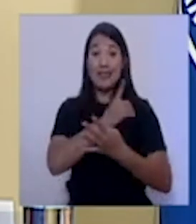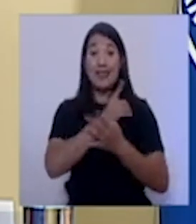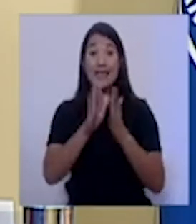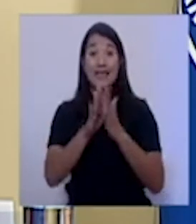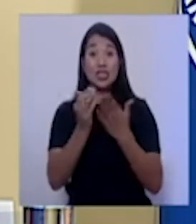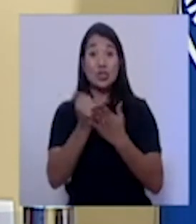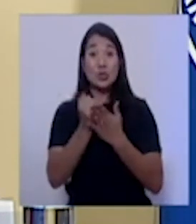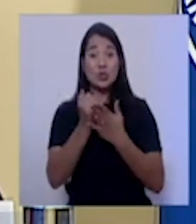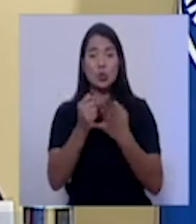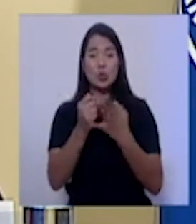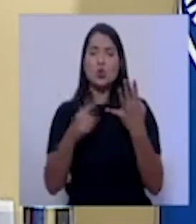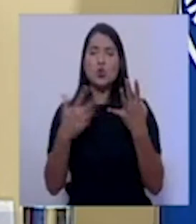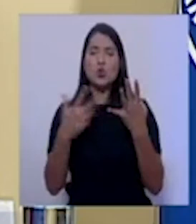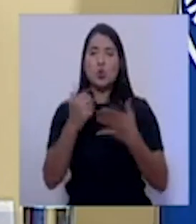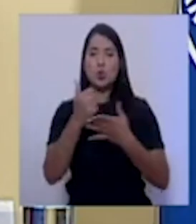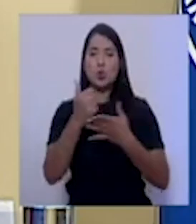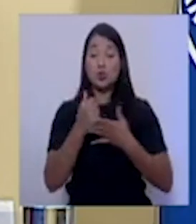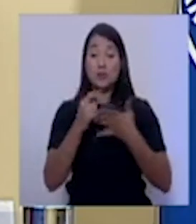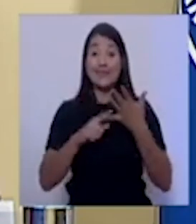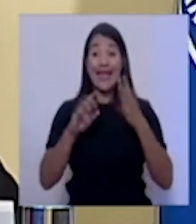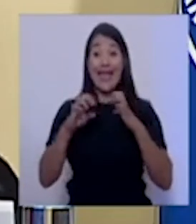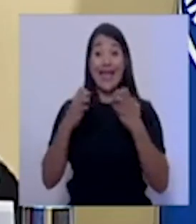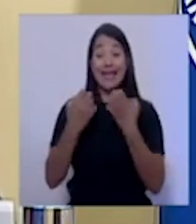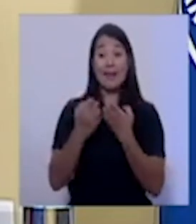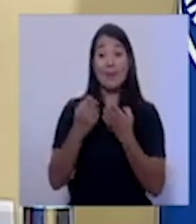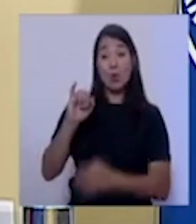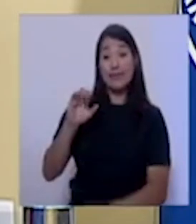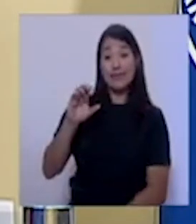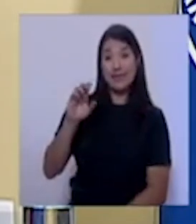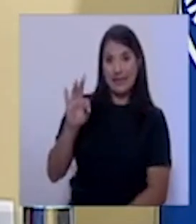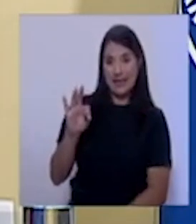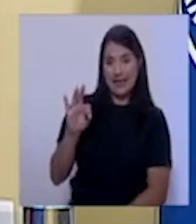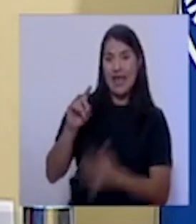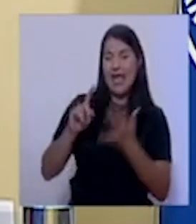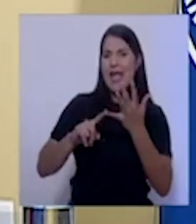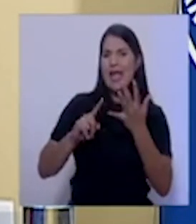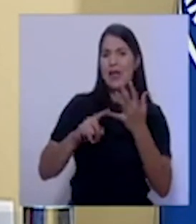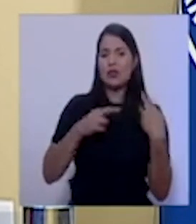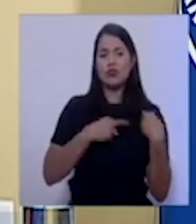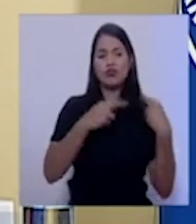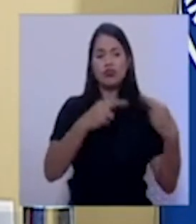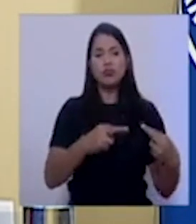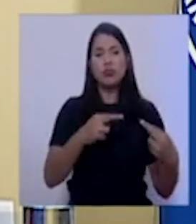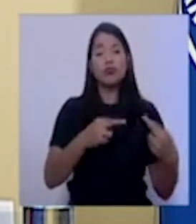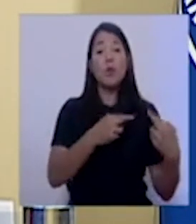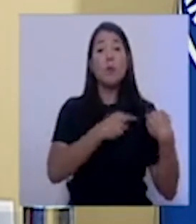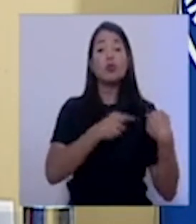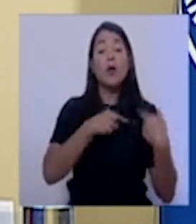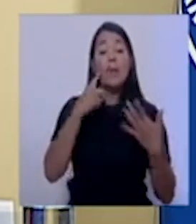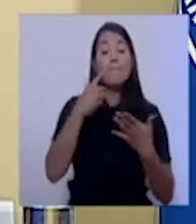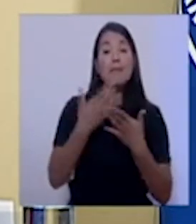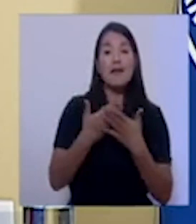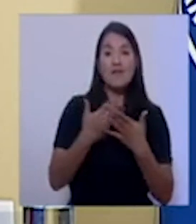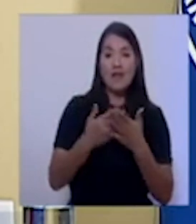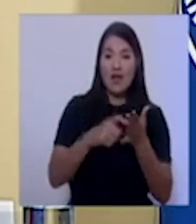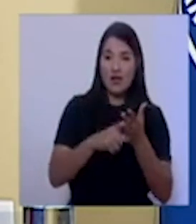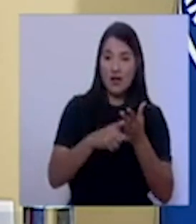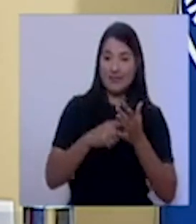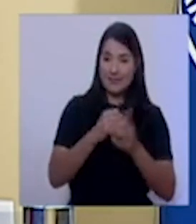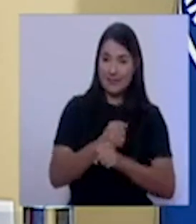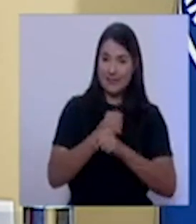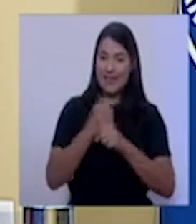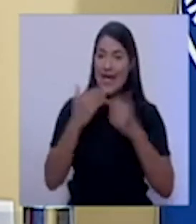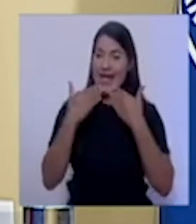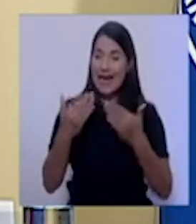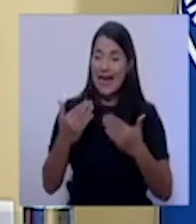colaboradores. Y el equipo del ICT, que fue destacado para la verificación de requisitos del seguro también. Les quiero agradecer mucho su ardua labor.